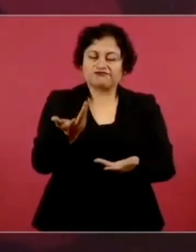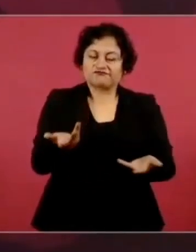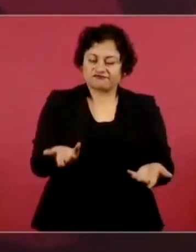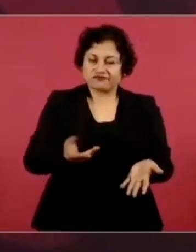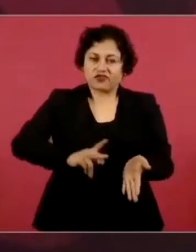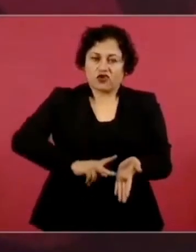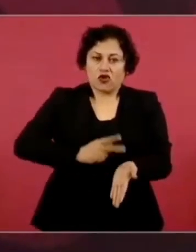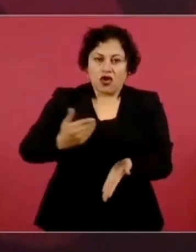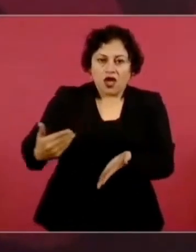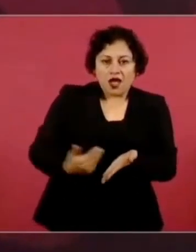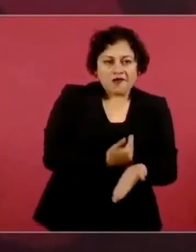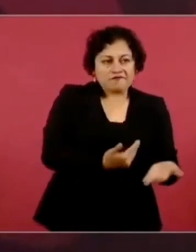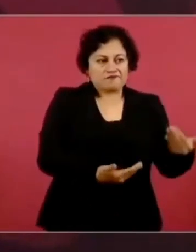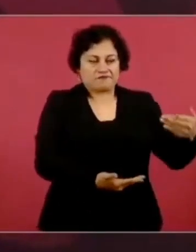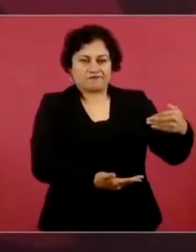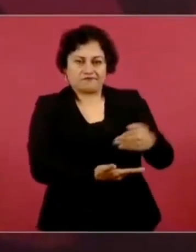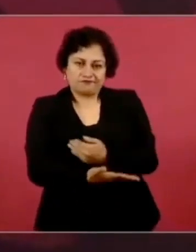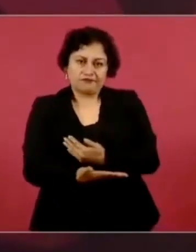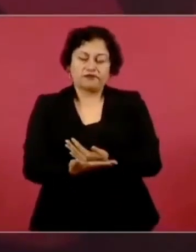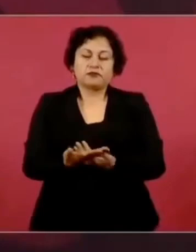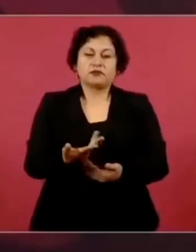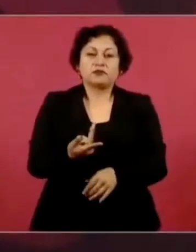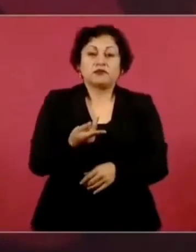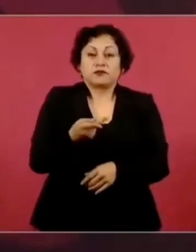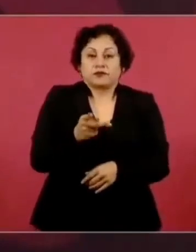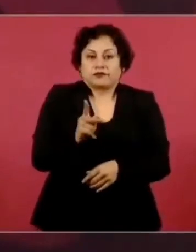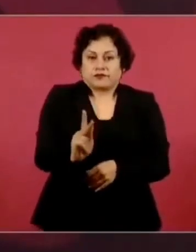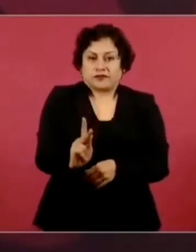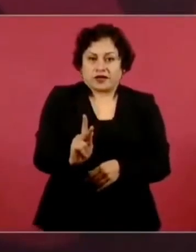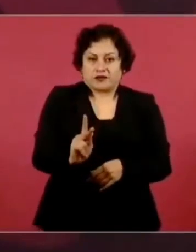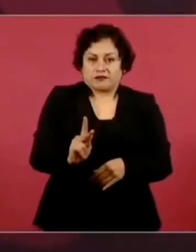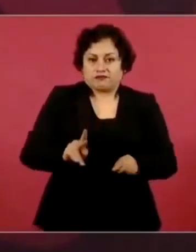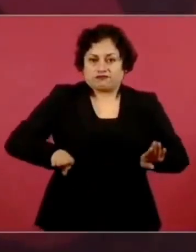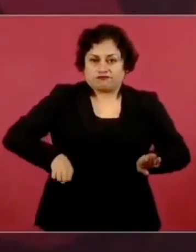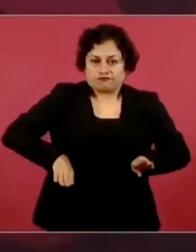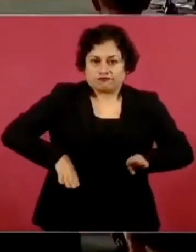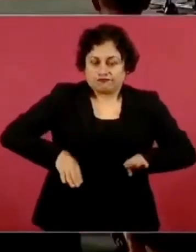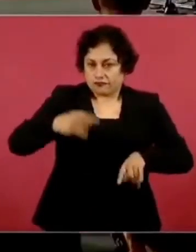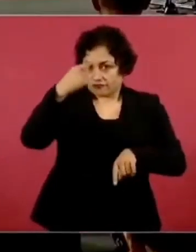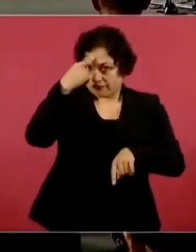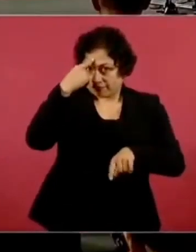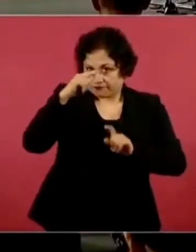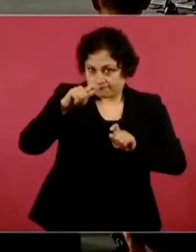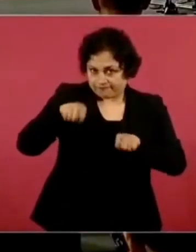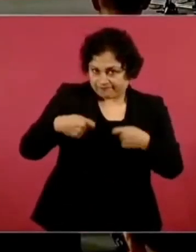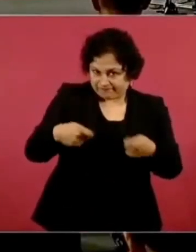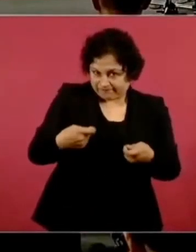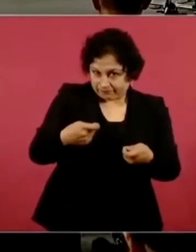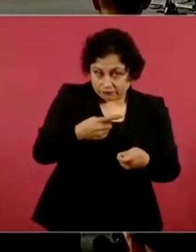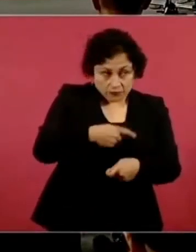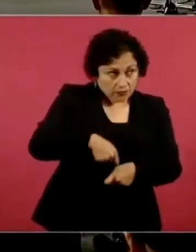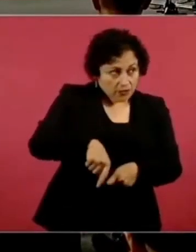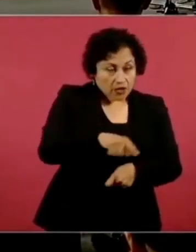desapareció el pensamiento conservador. Ni en esos momentos